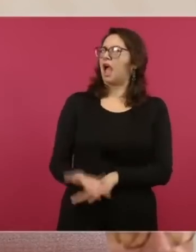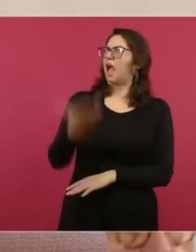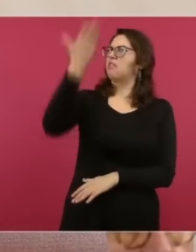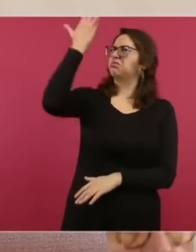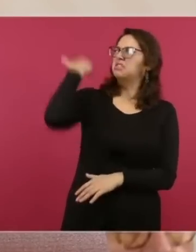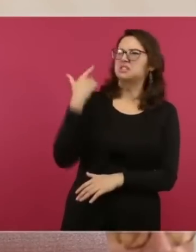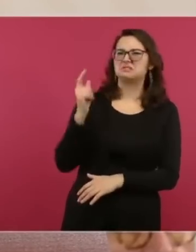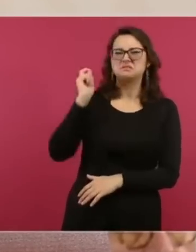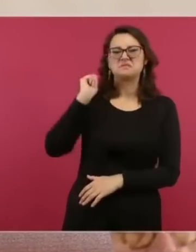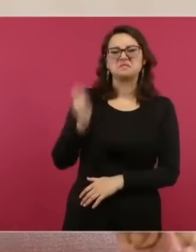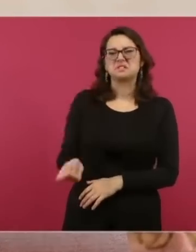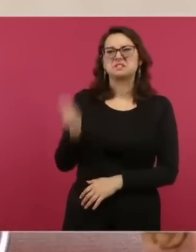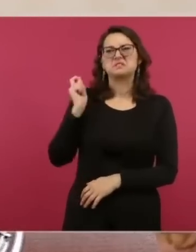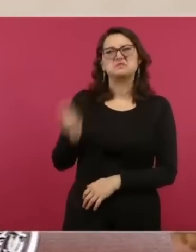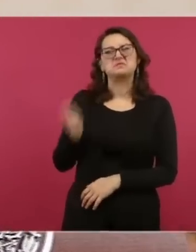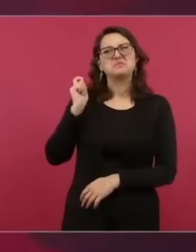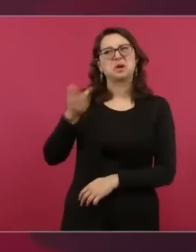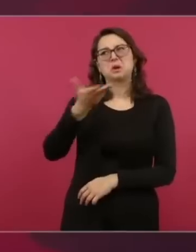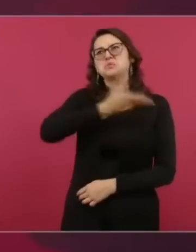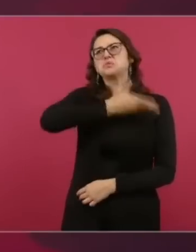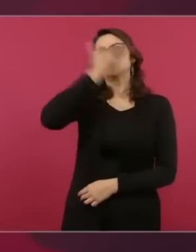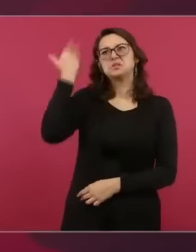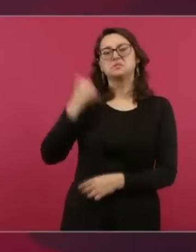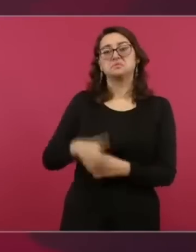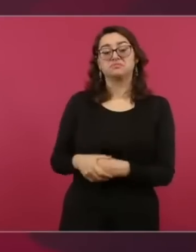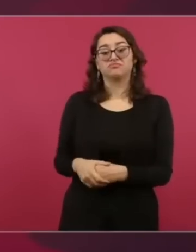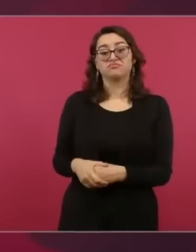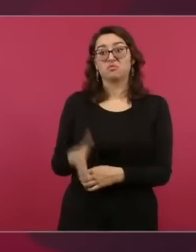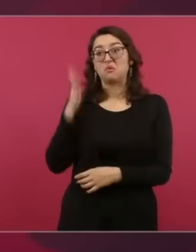difícilmente va a saber hacia dónde va.